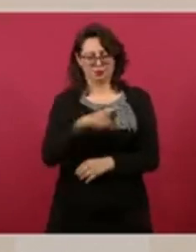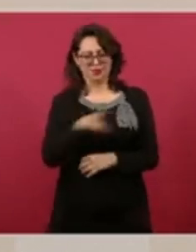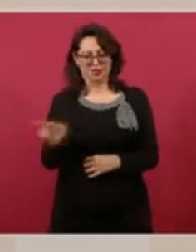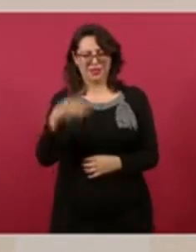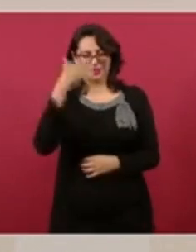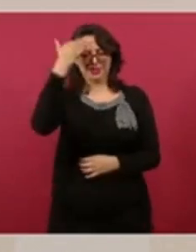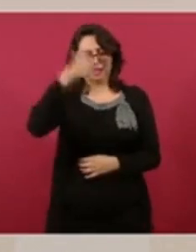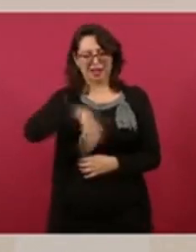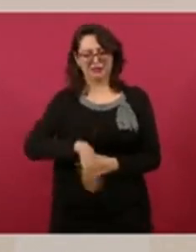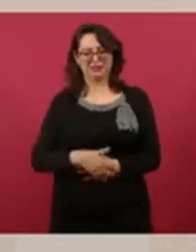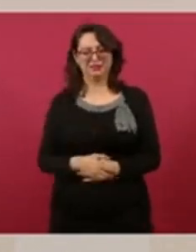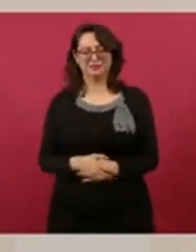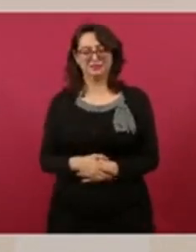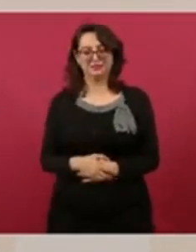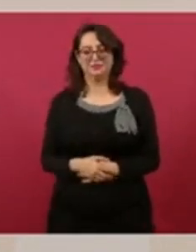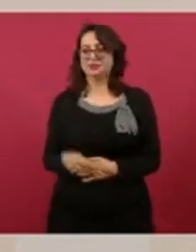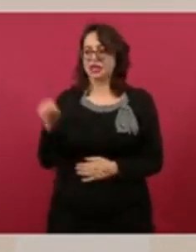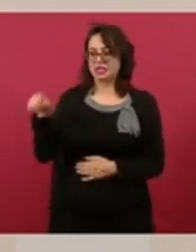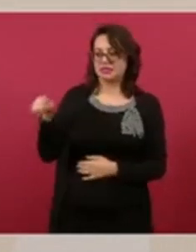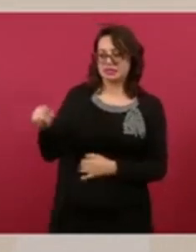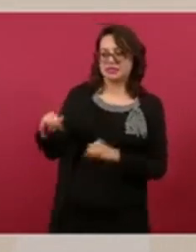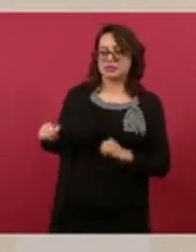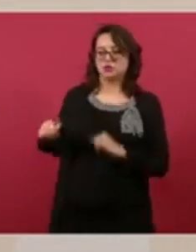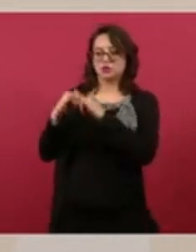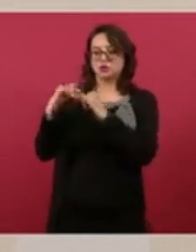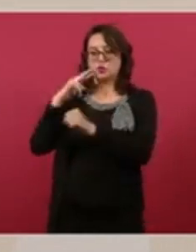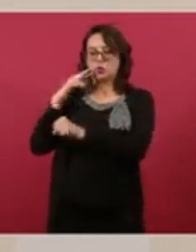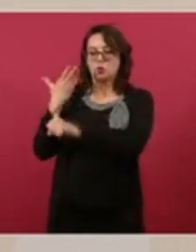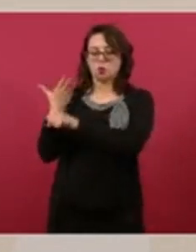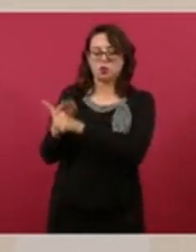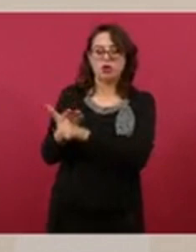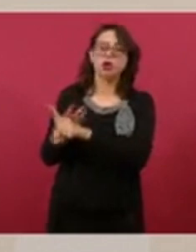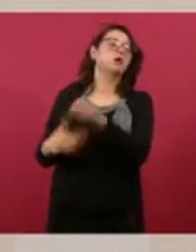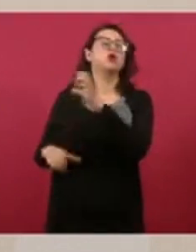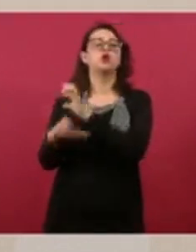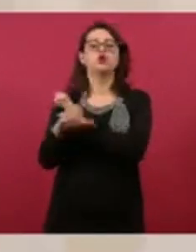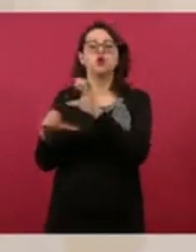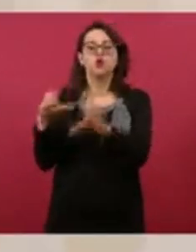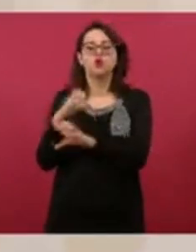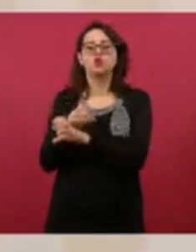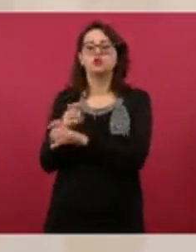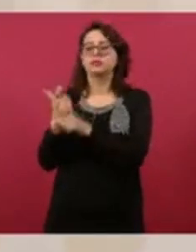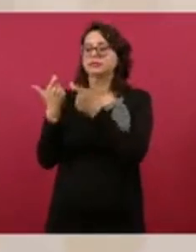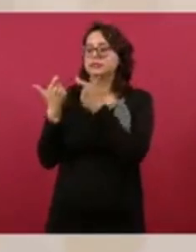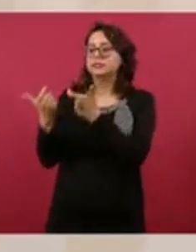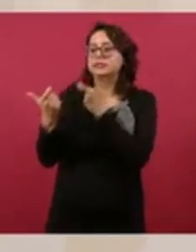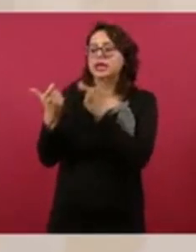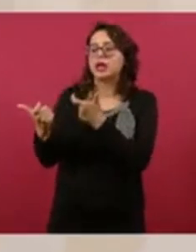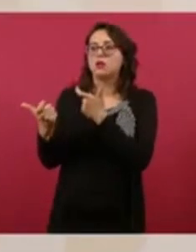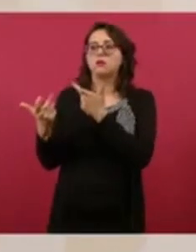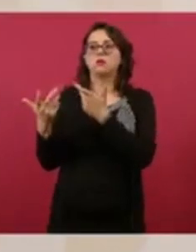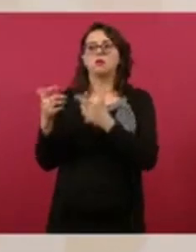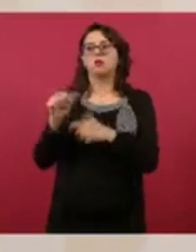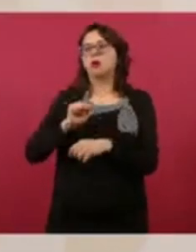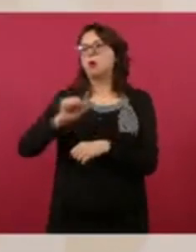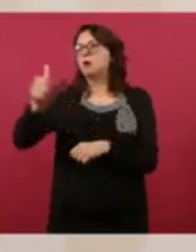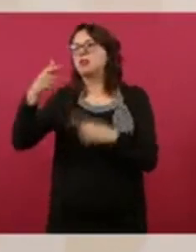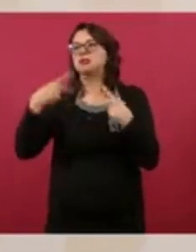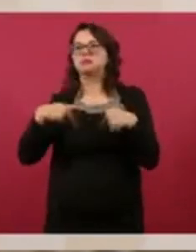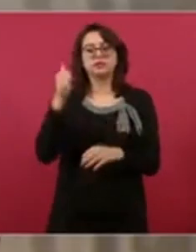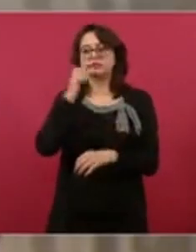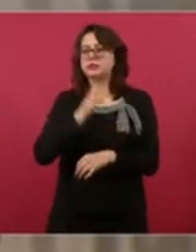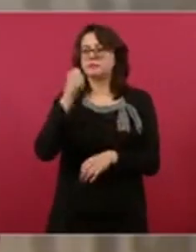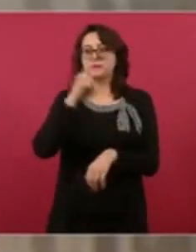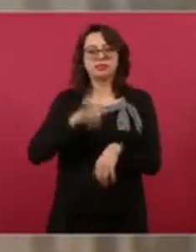ahí se junta dinero.